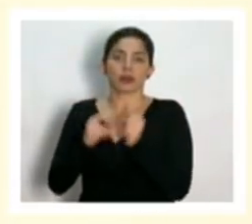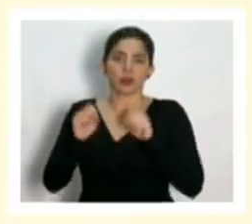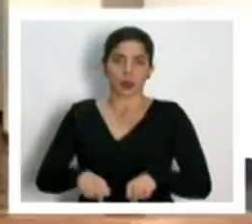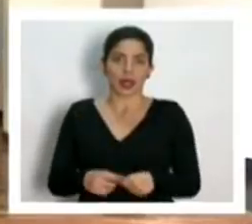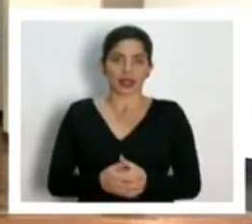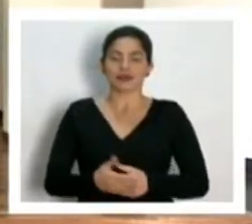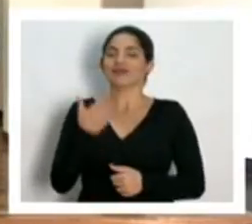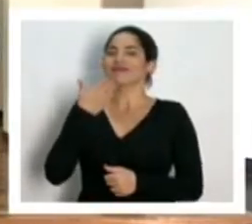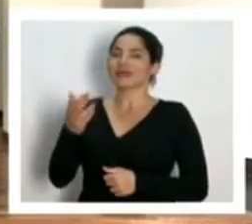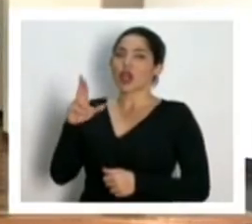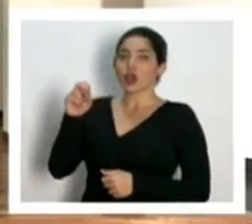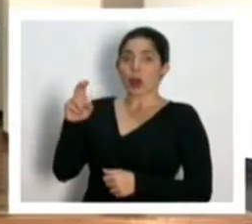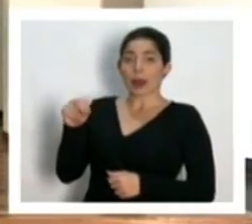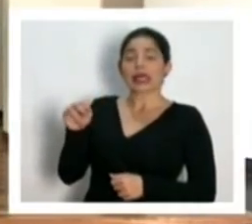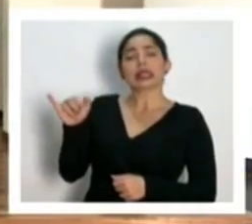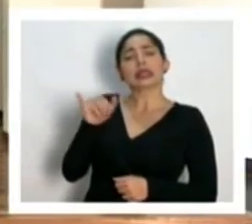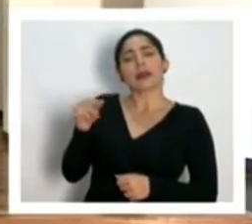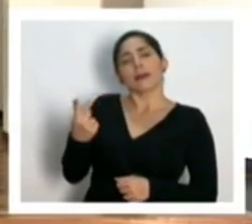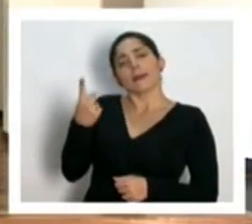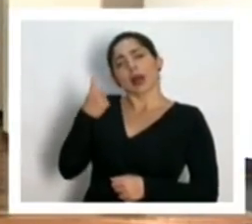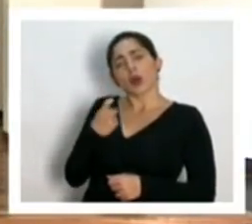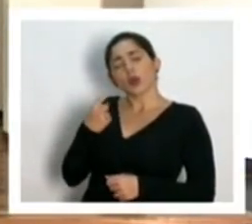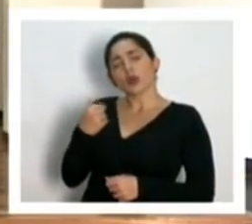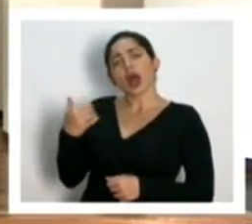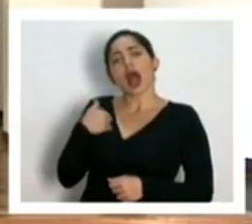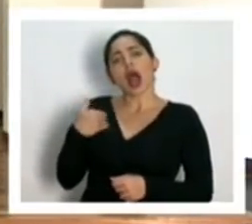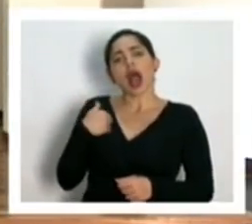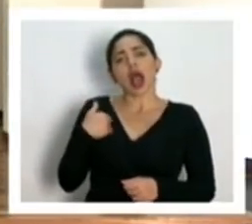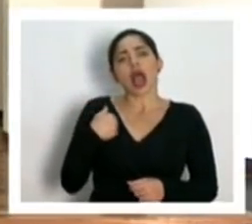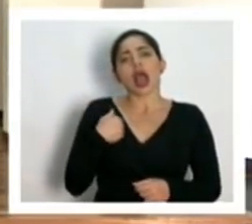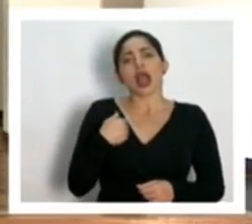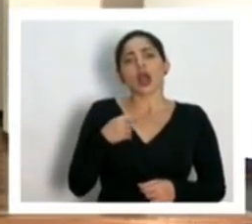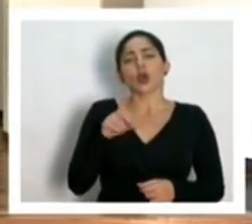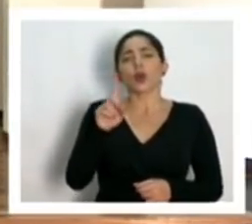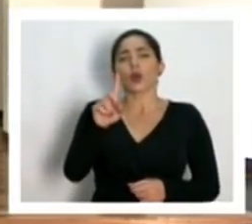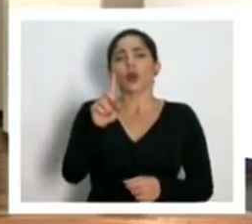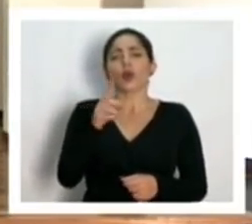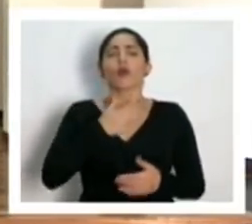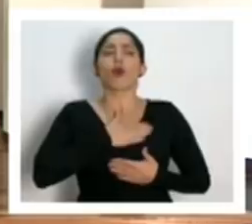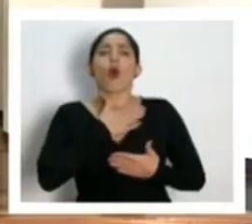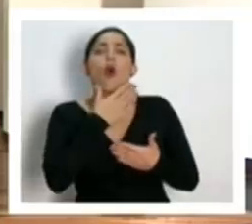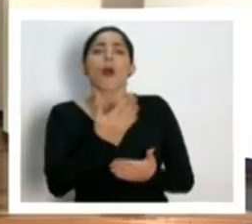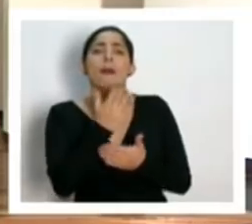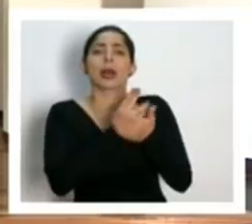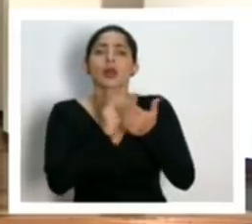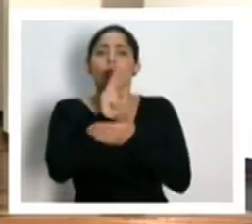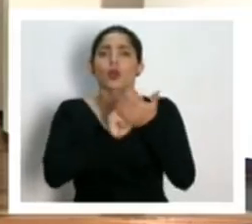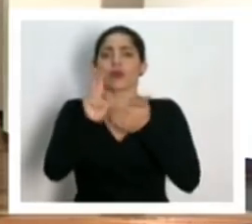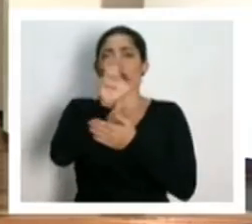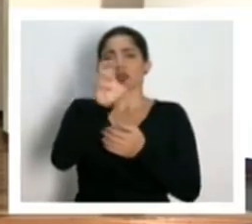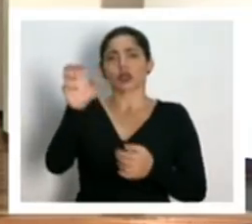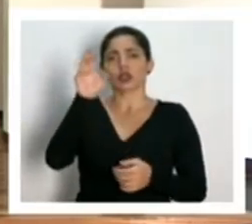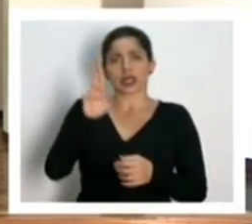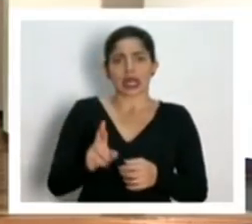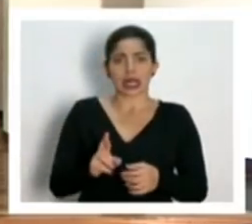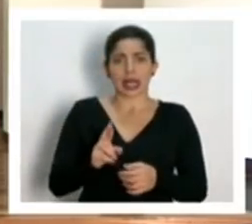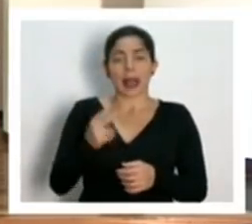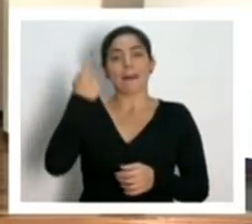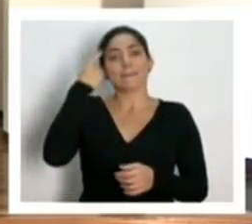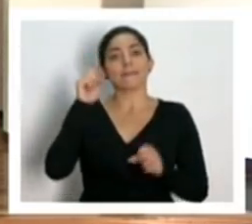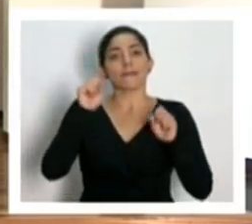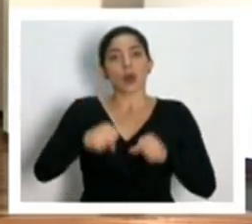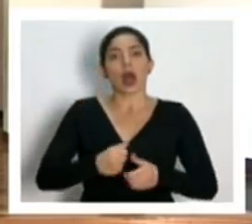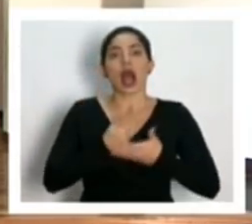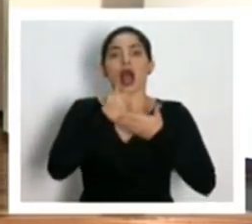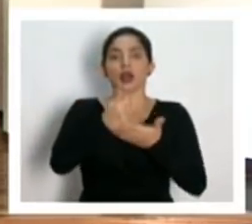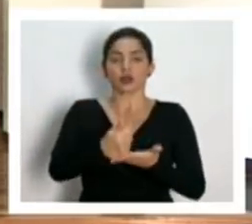Gracias, don Román. También consultan que ha habido un ofrecimiento de la Universidad de Costa Rica para ayudar